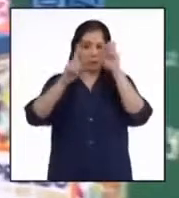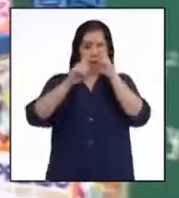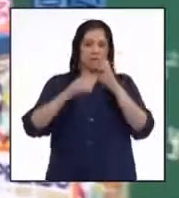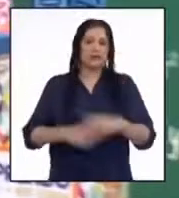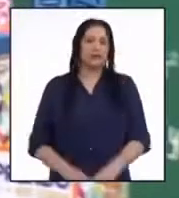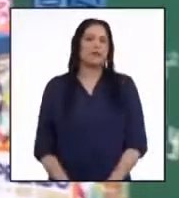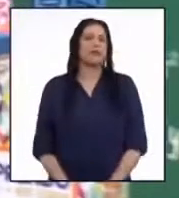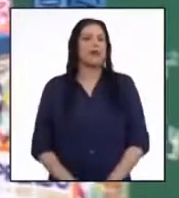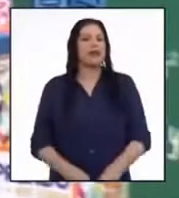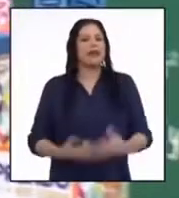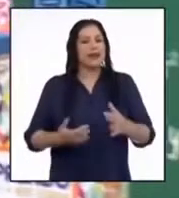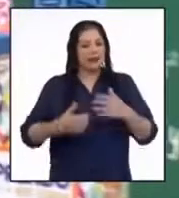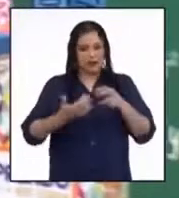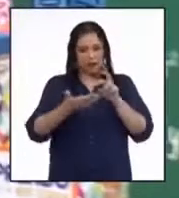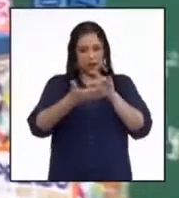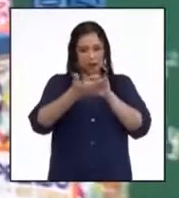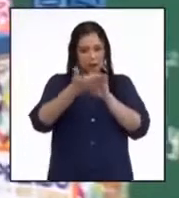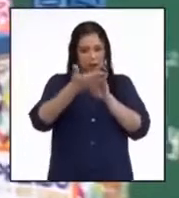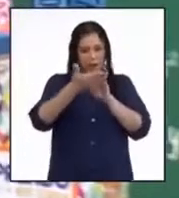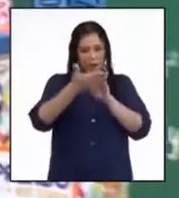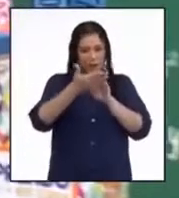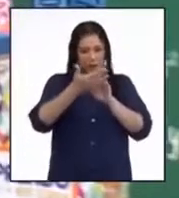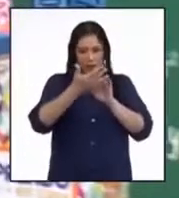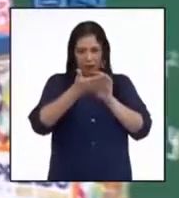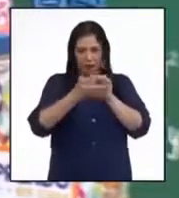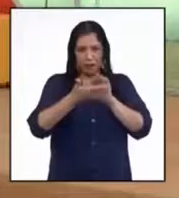En este momento, lo hago.